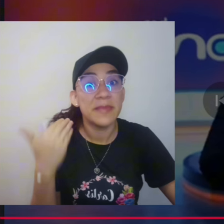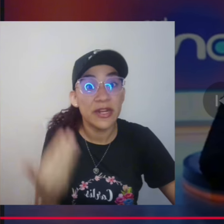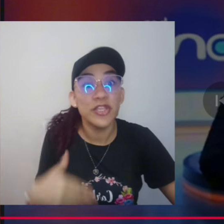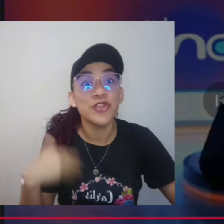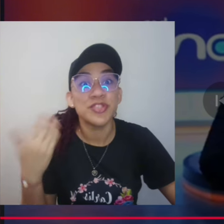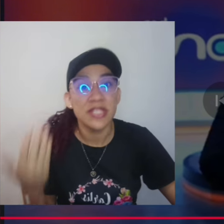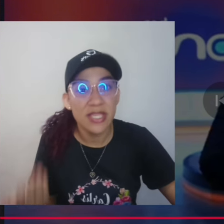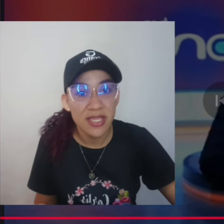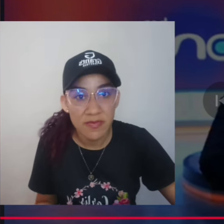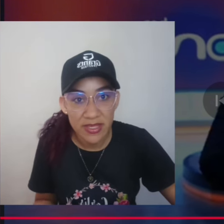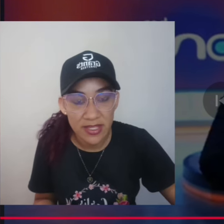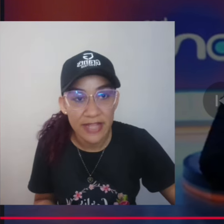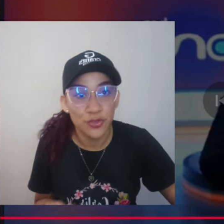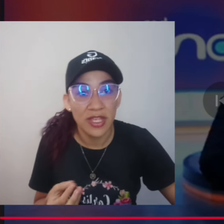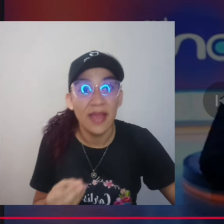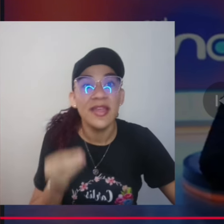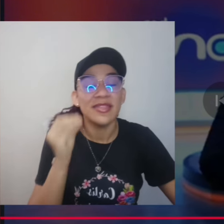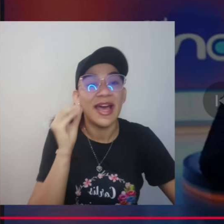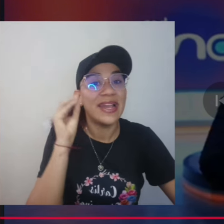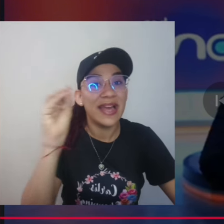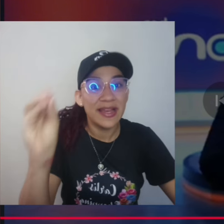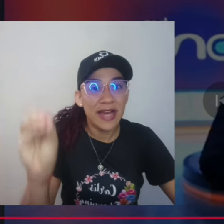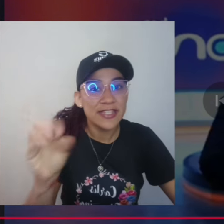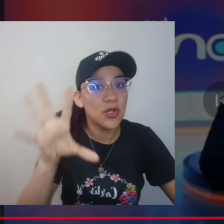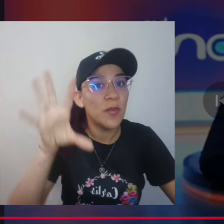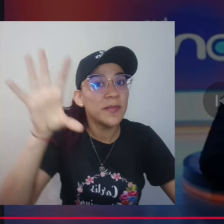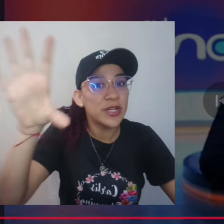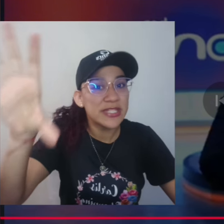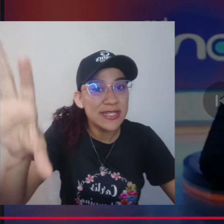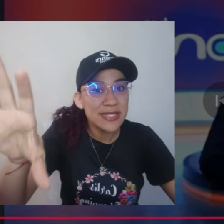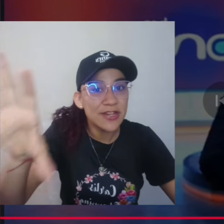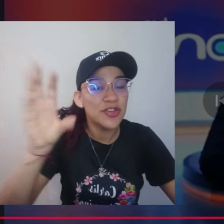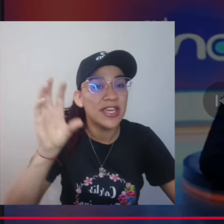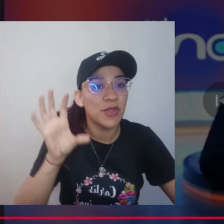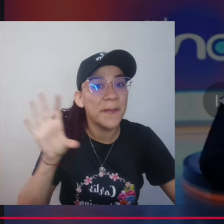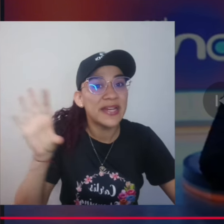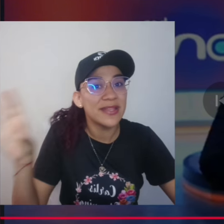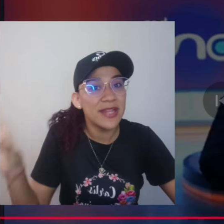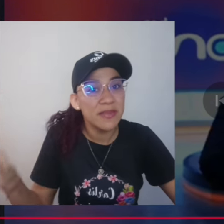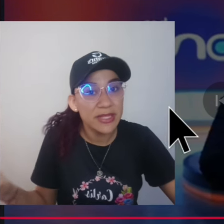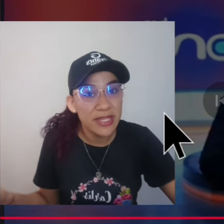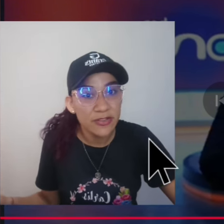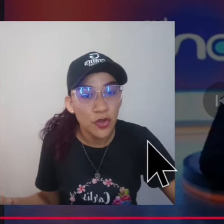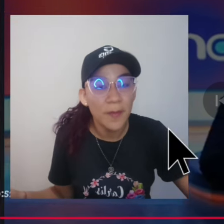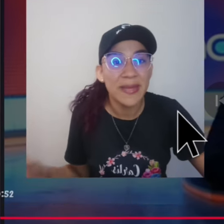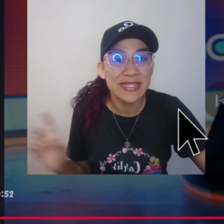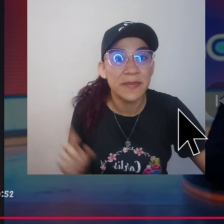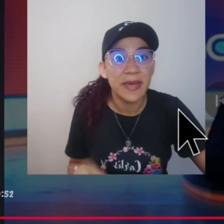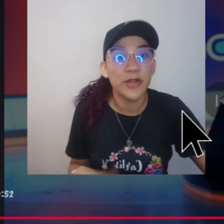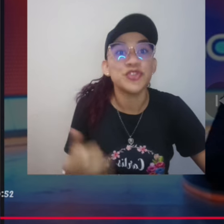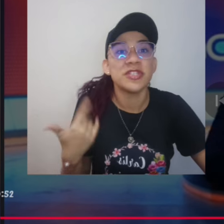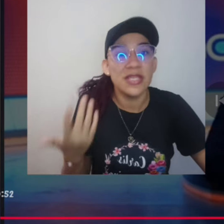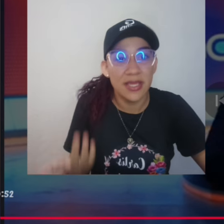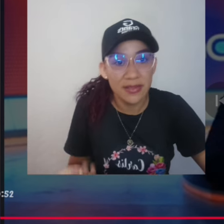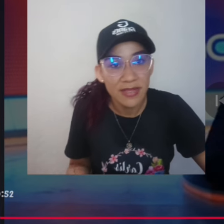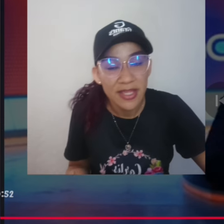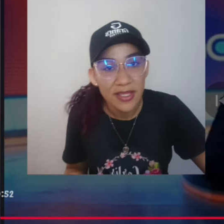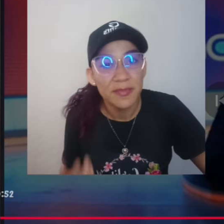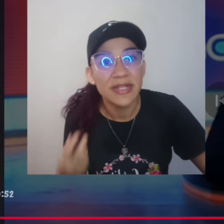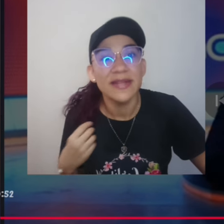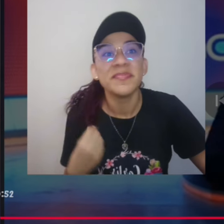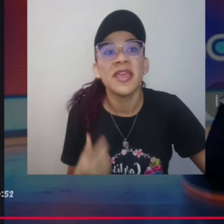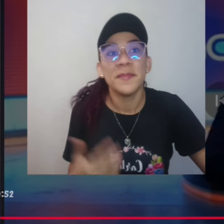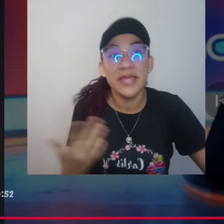Sin embargo, ellos siguen investigando. O sea, asoman, por así decirlo, que esto es parte de la investigación, más sin embargo, siguen,